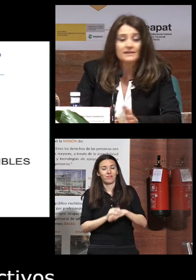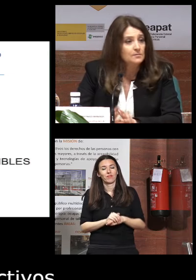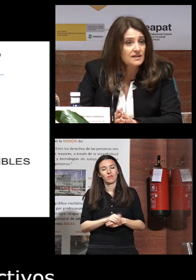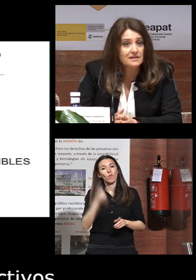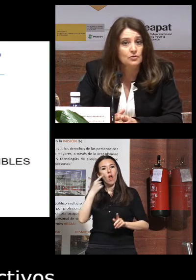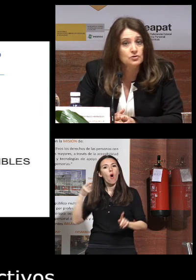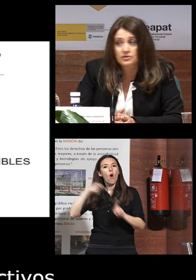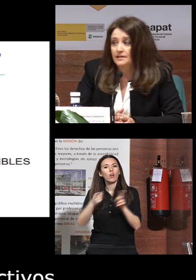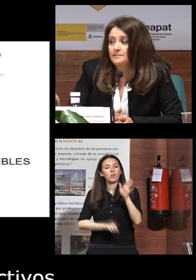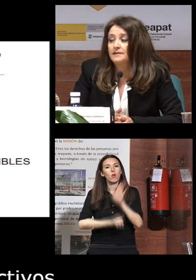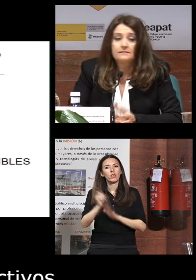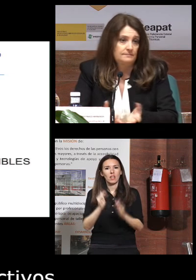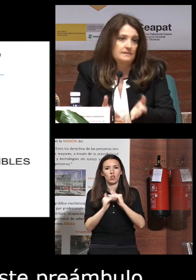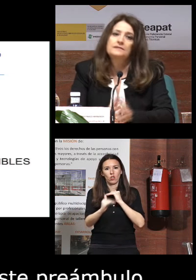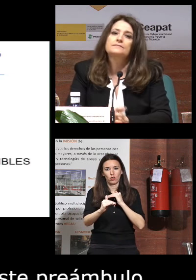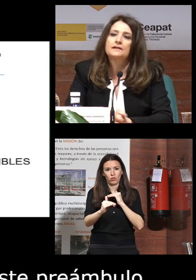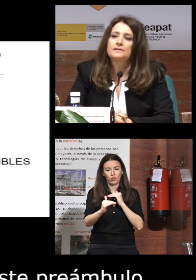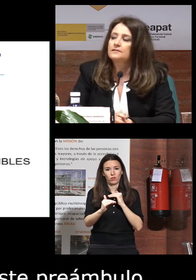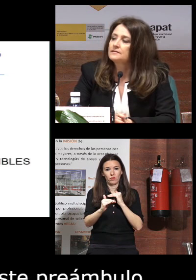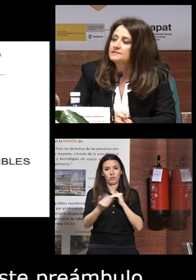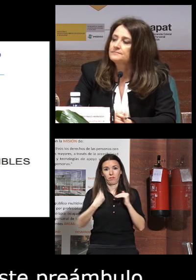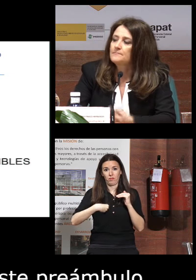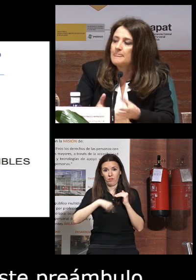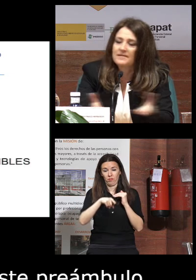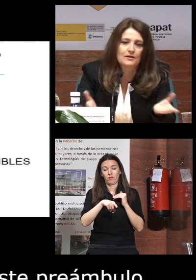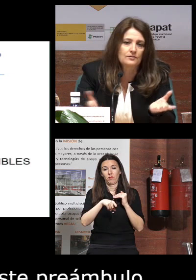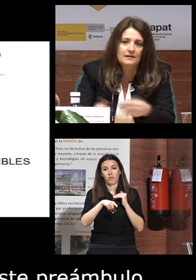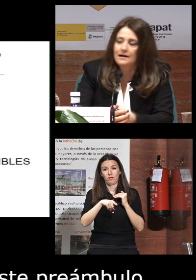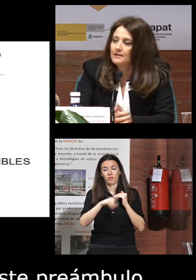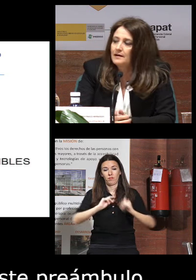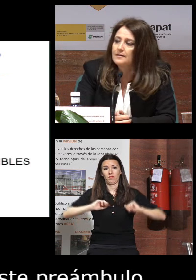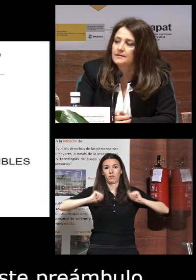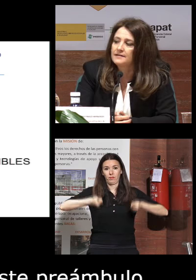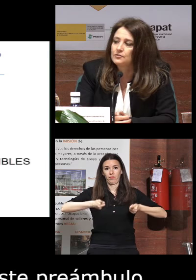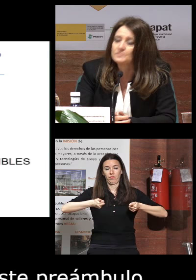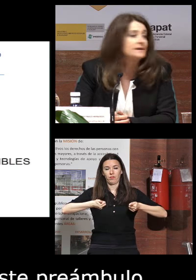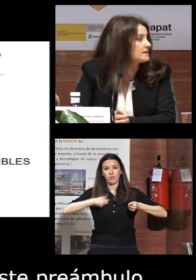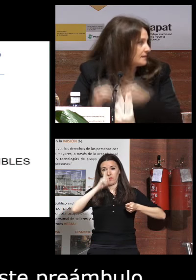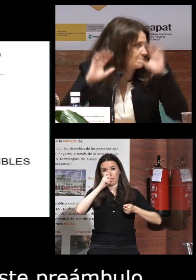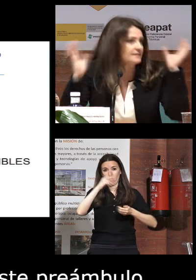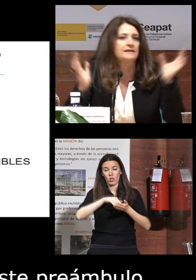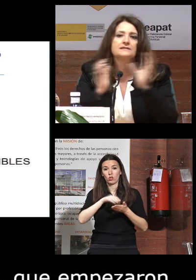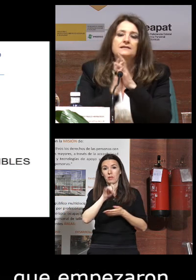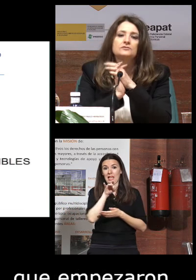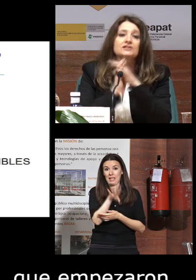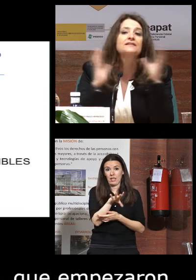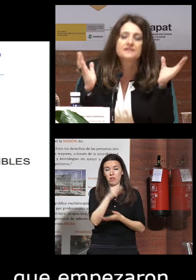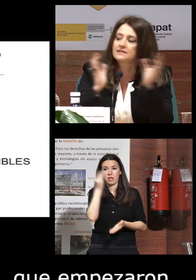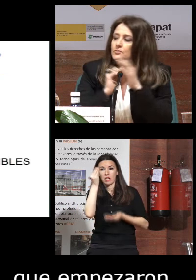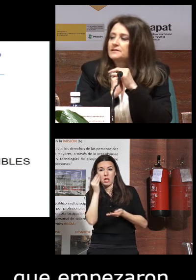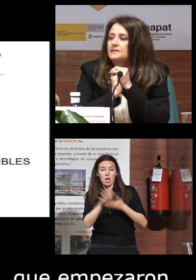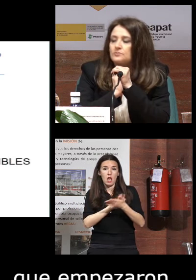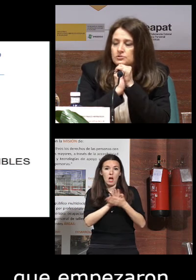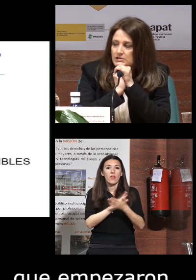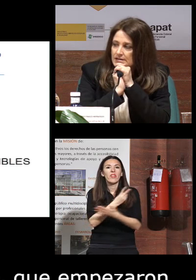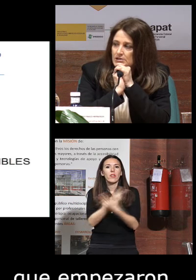objetivos de desarrollo sostenible que empezaron a plantearse los 17